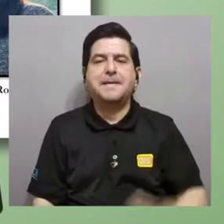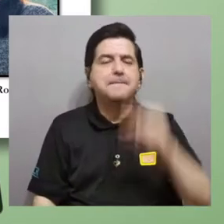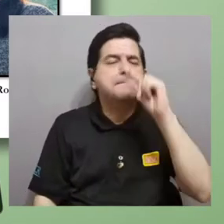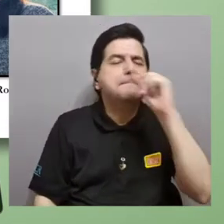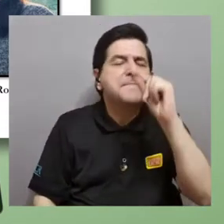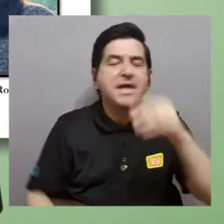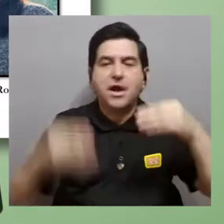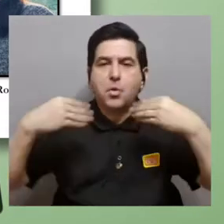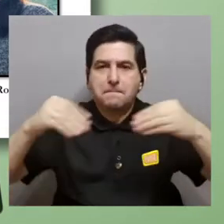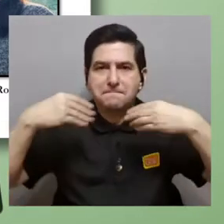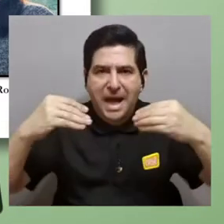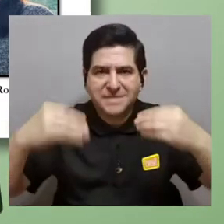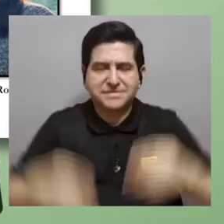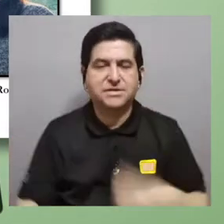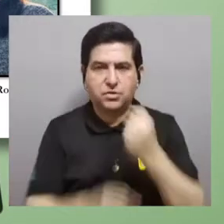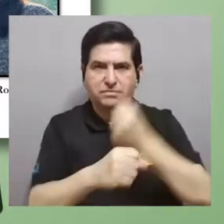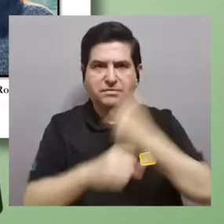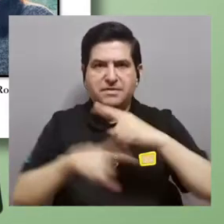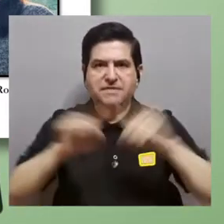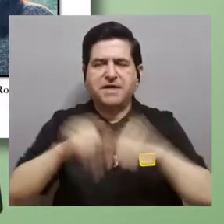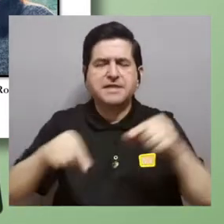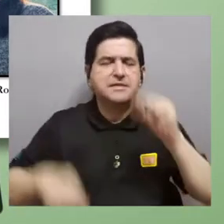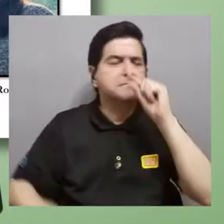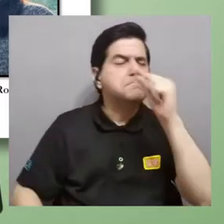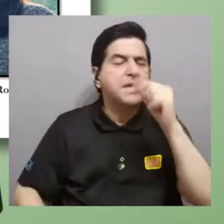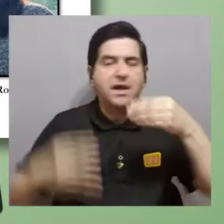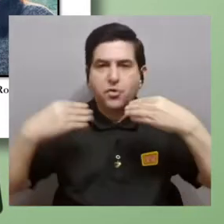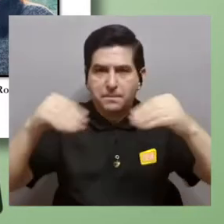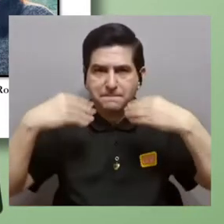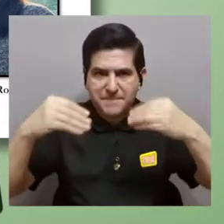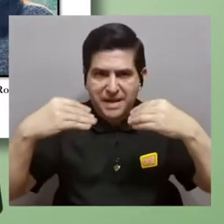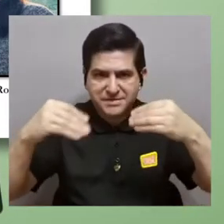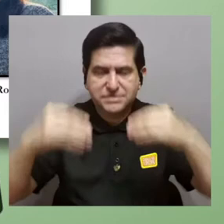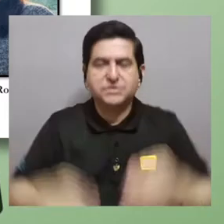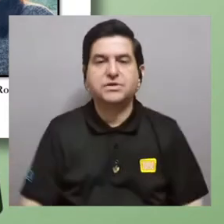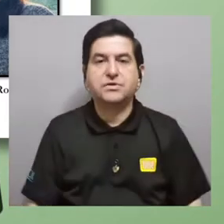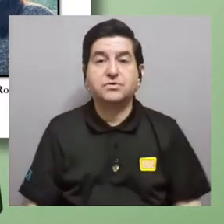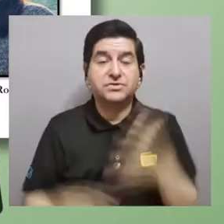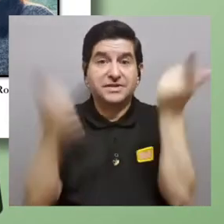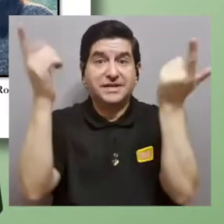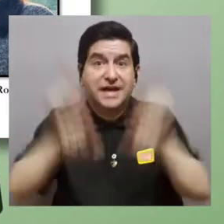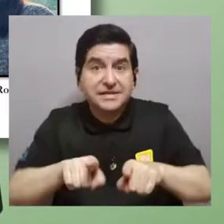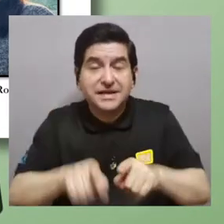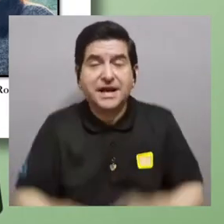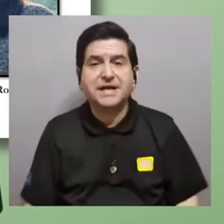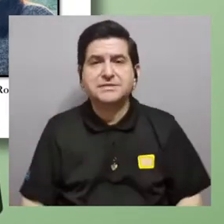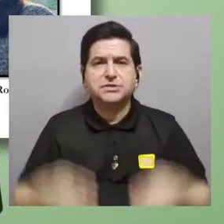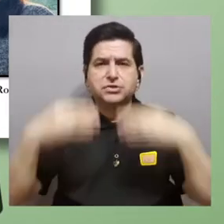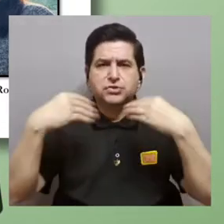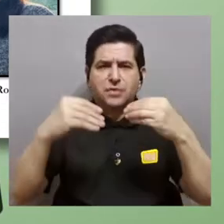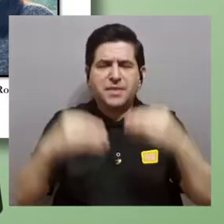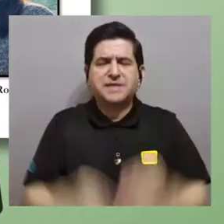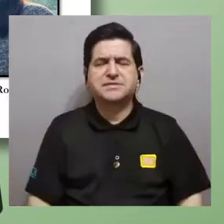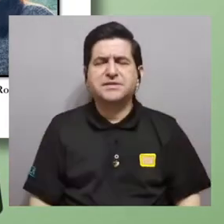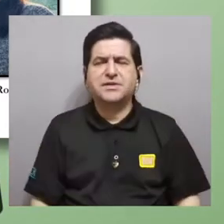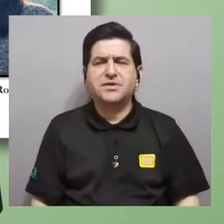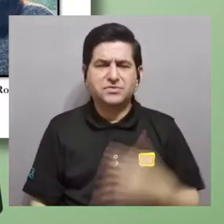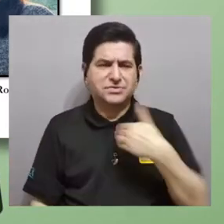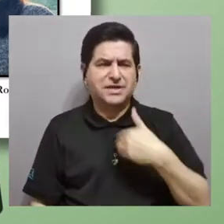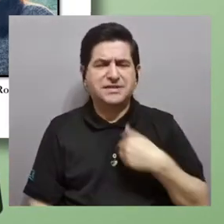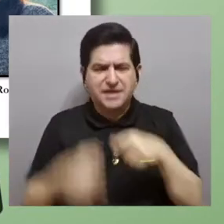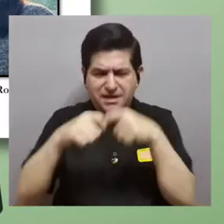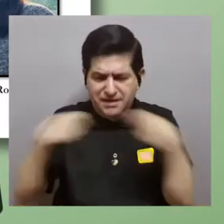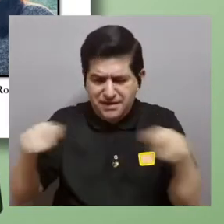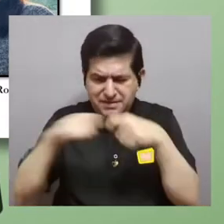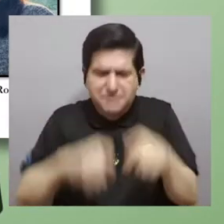los microplásticos. Ella puso a trabajar varios microplásticos, microplásticos son plásticos con